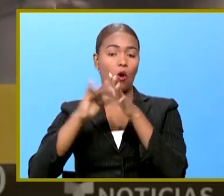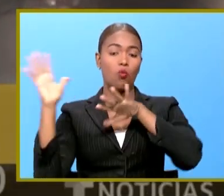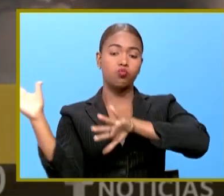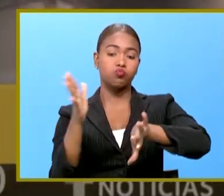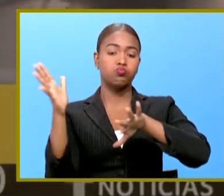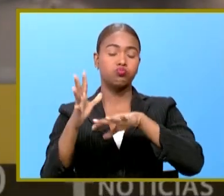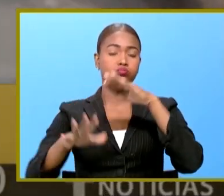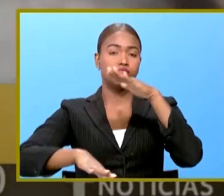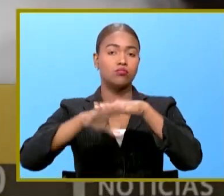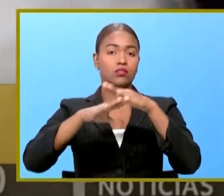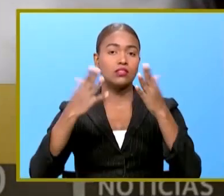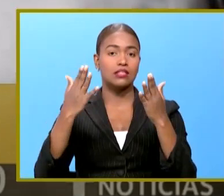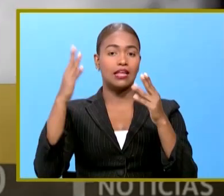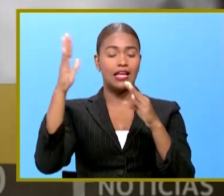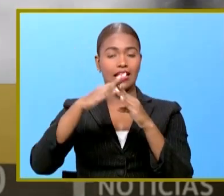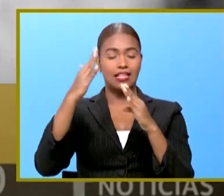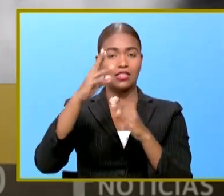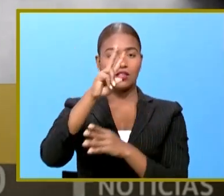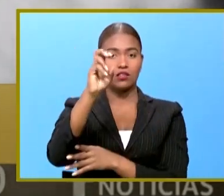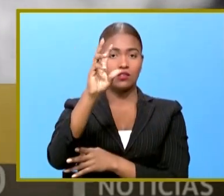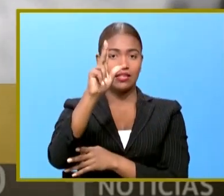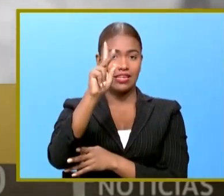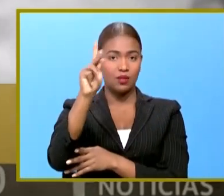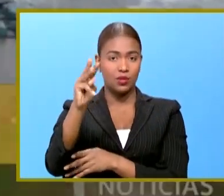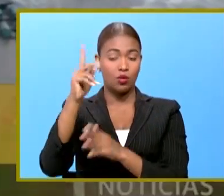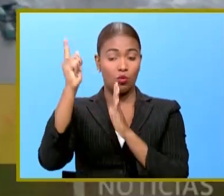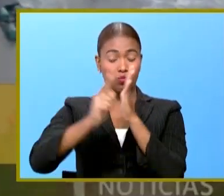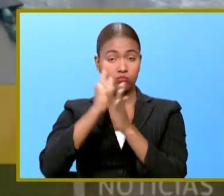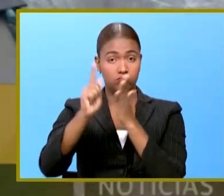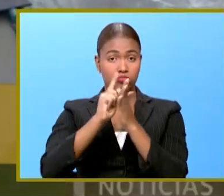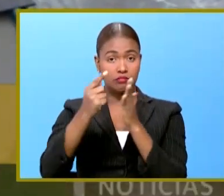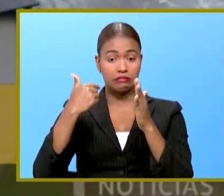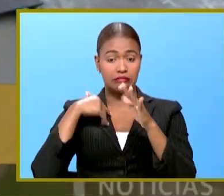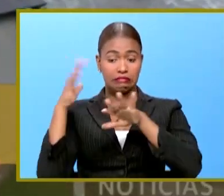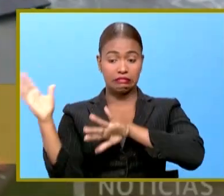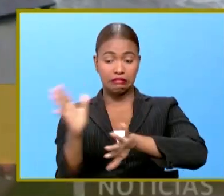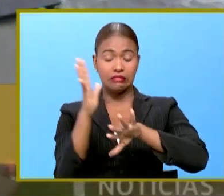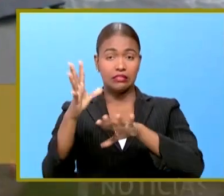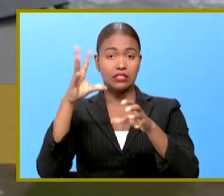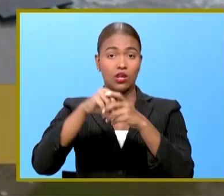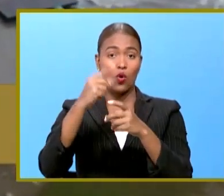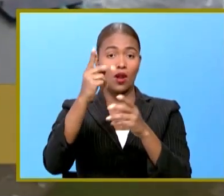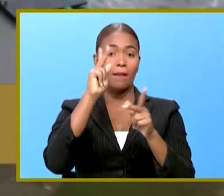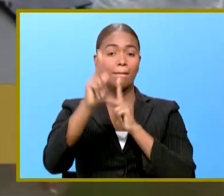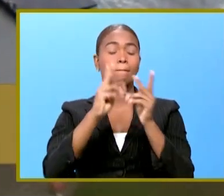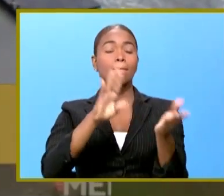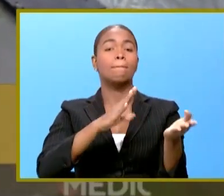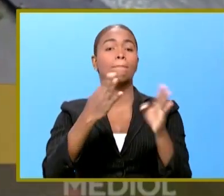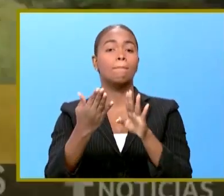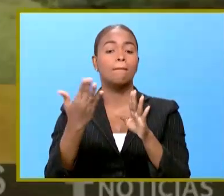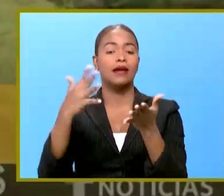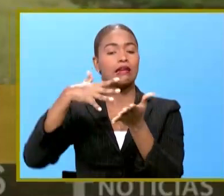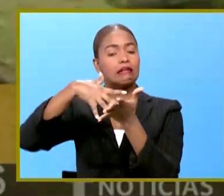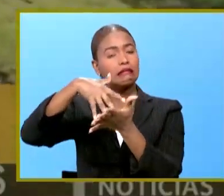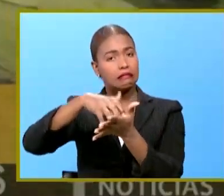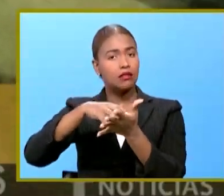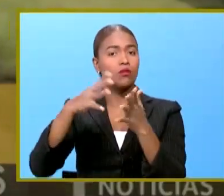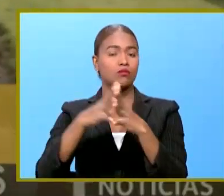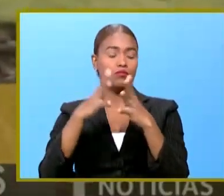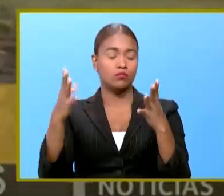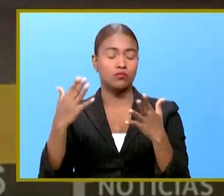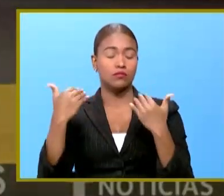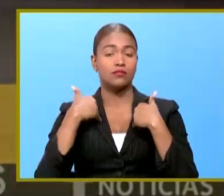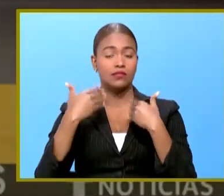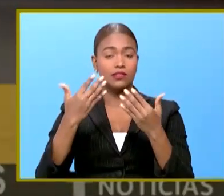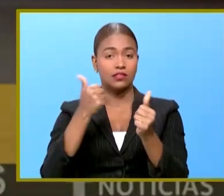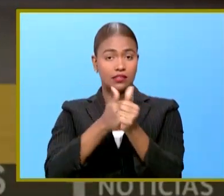máximos sostenidos de hasta 240 kilómetros por hora dejando al menos una persona muerta se debilitó significativamente